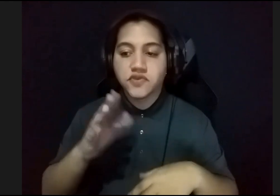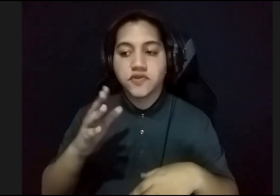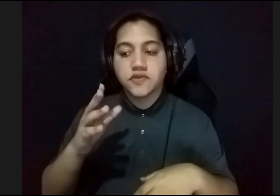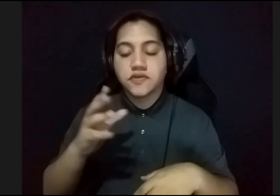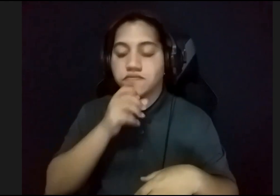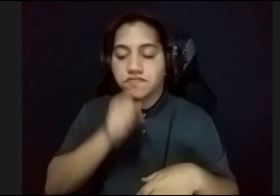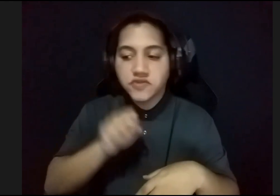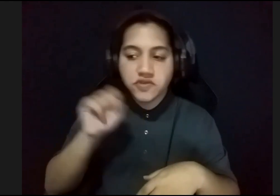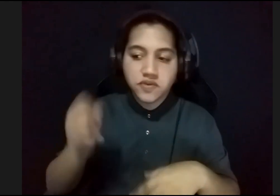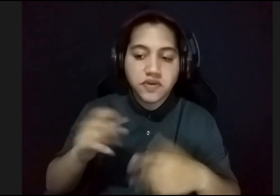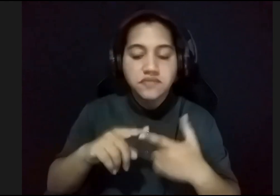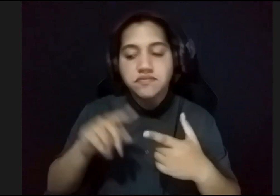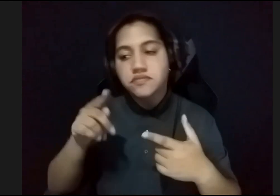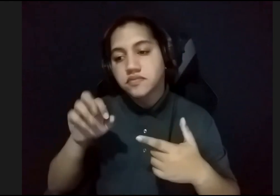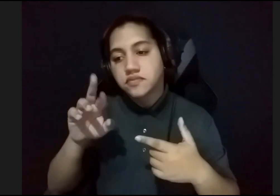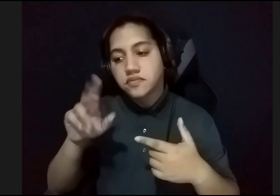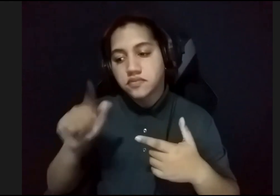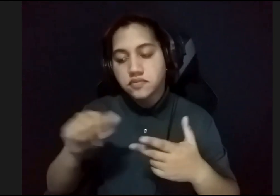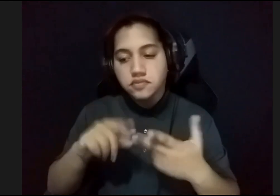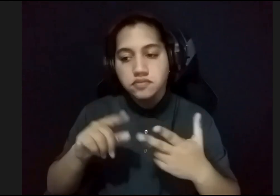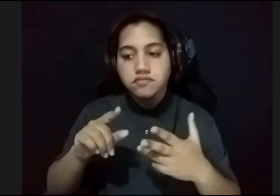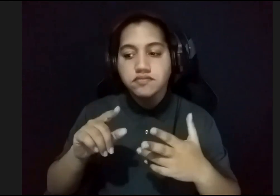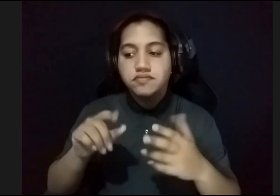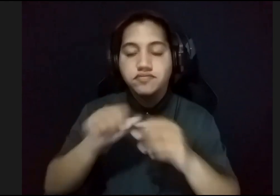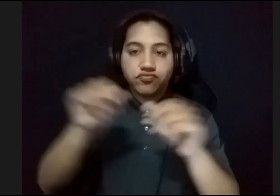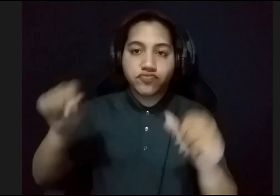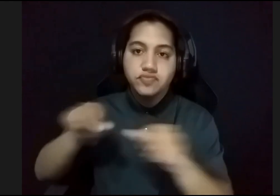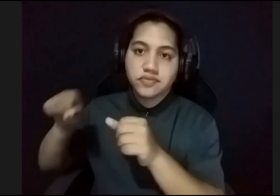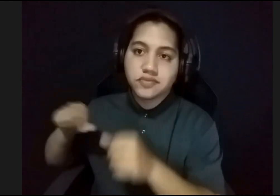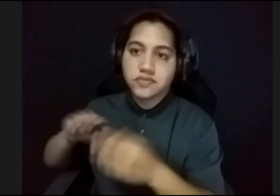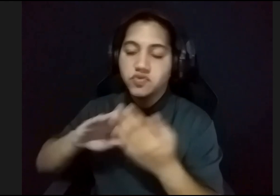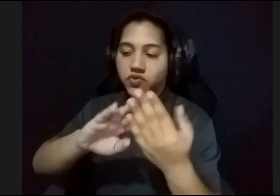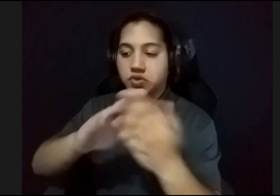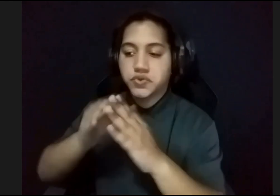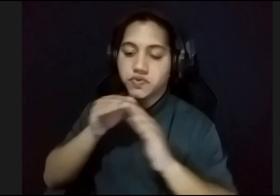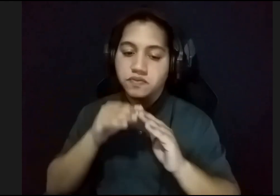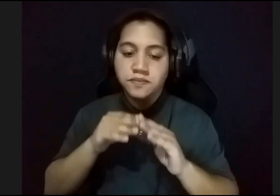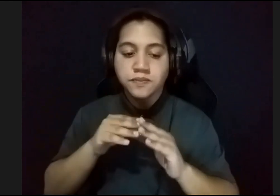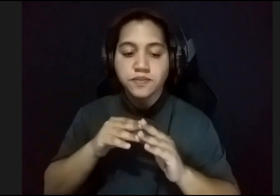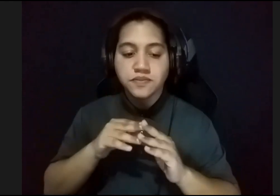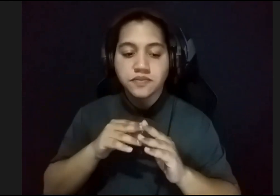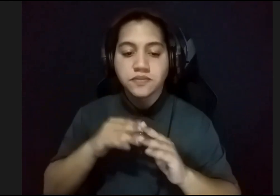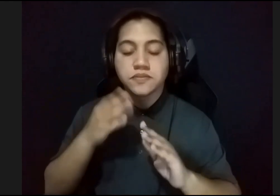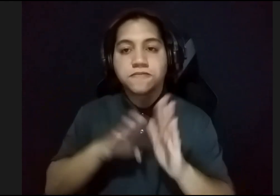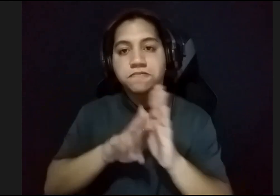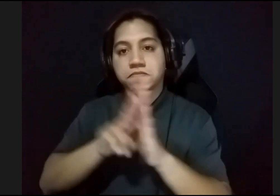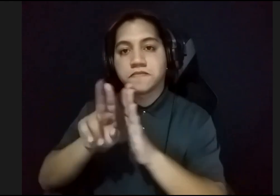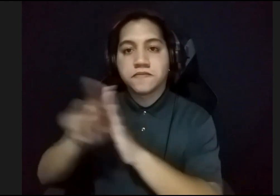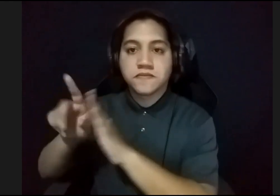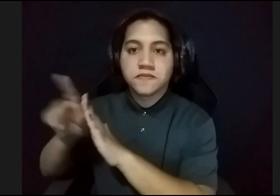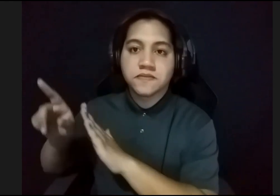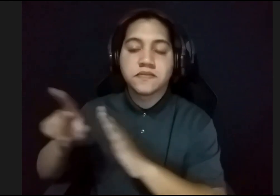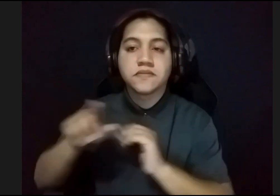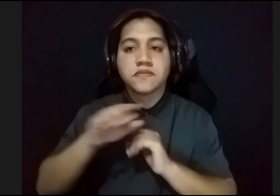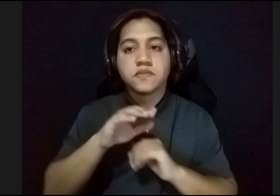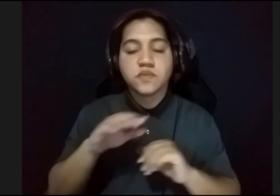de la perla, de todos estos espacios citadinos, en los cuales se fue desarrollando durante sus